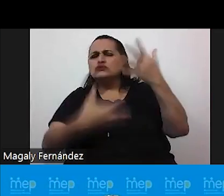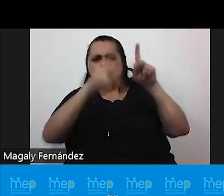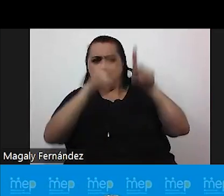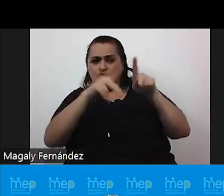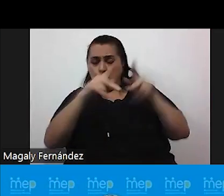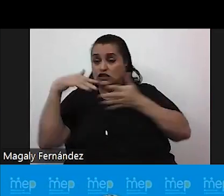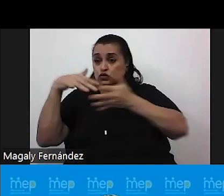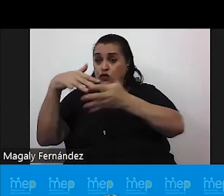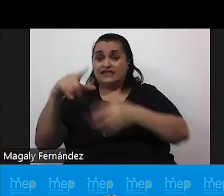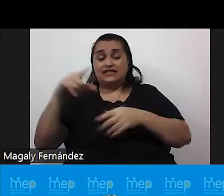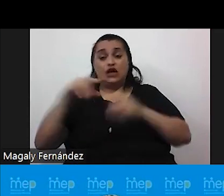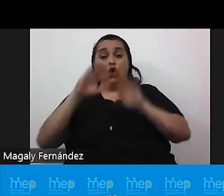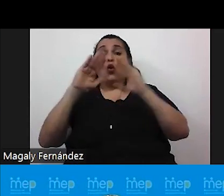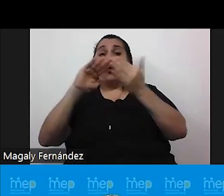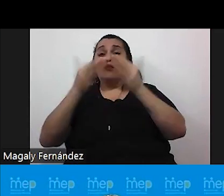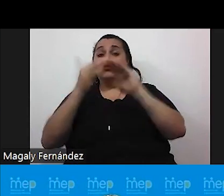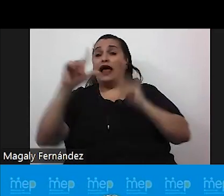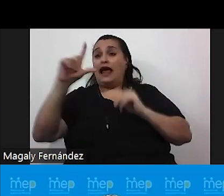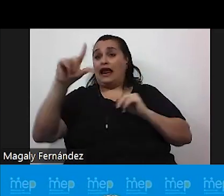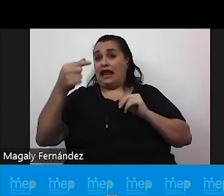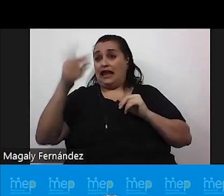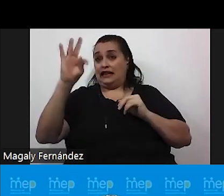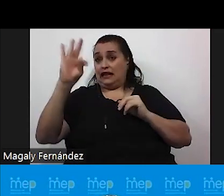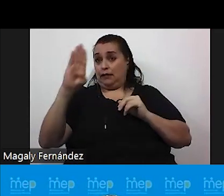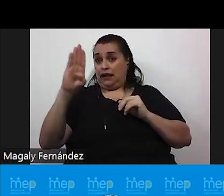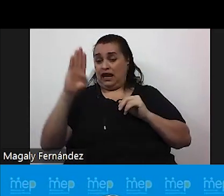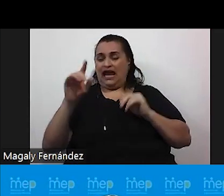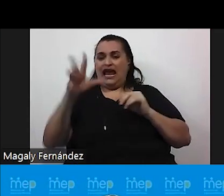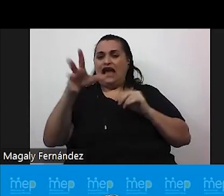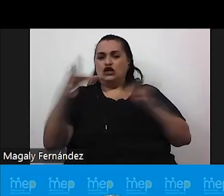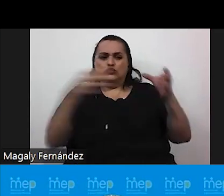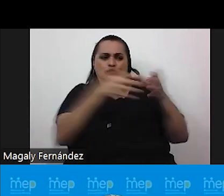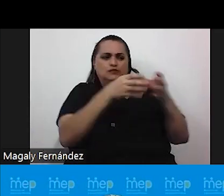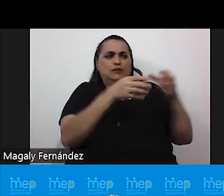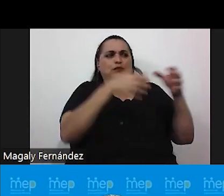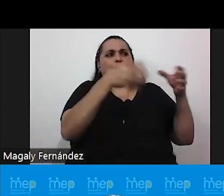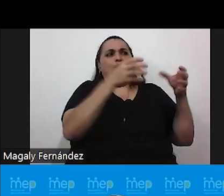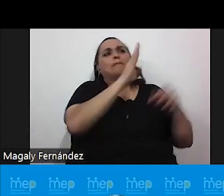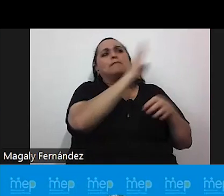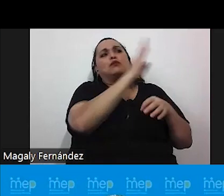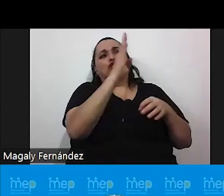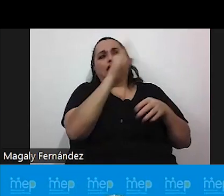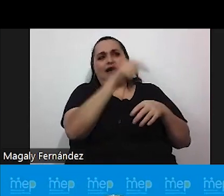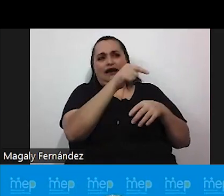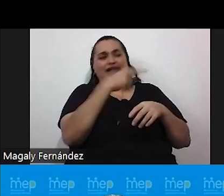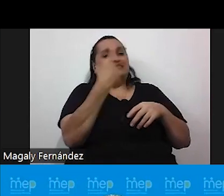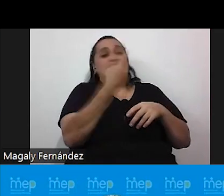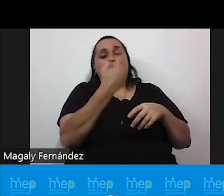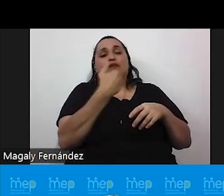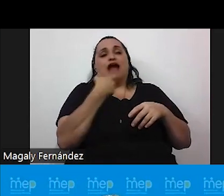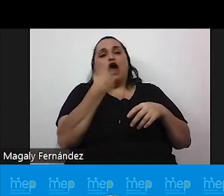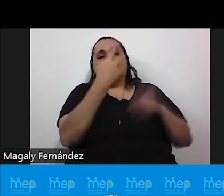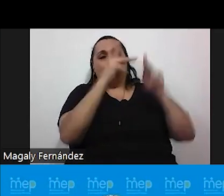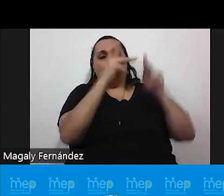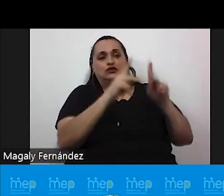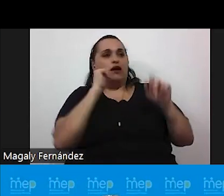LGTB durante los recreos a veces se refugiaban en las bibliotecas porque en las bibliotecas siempre había una persona adulta un